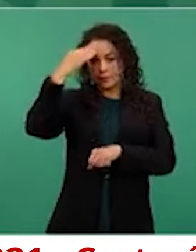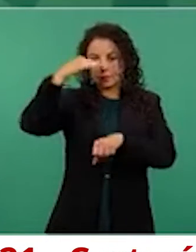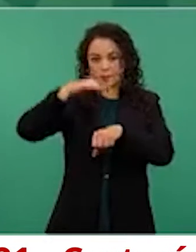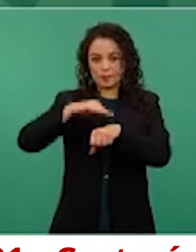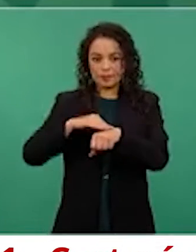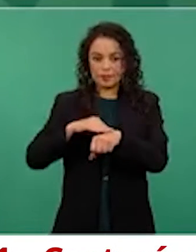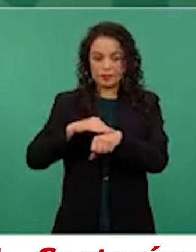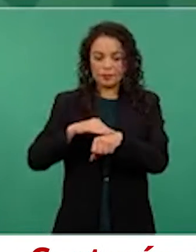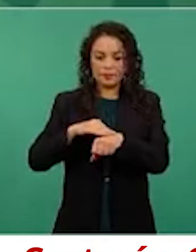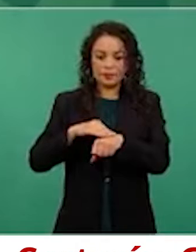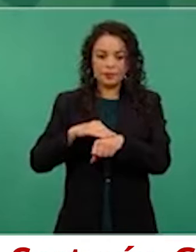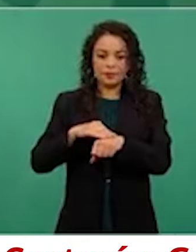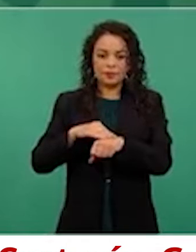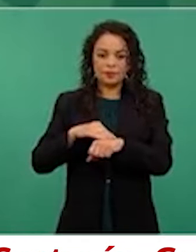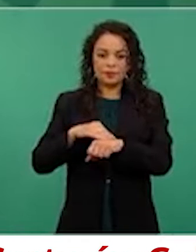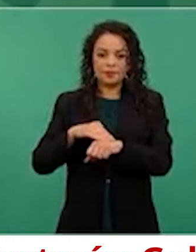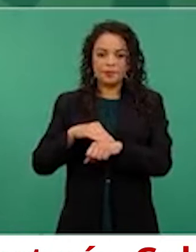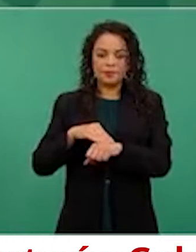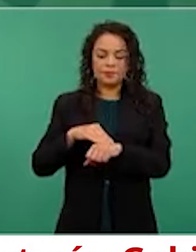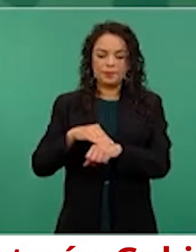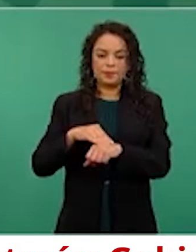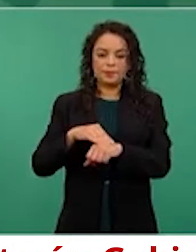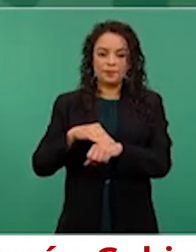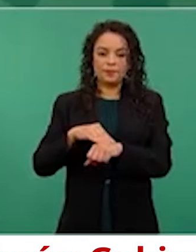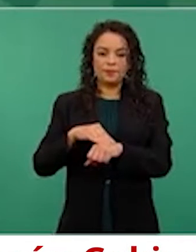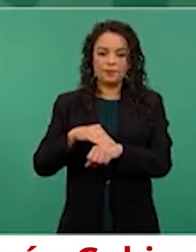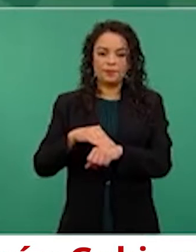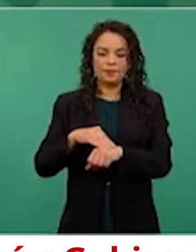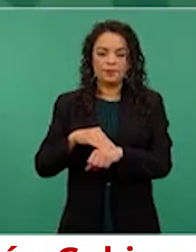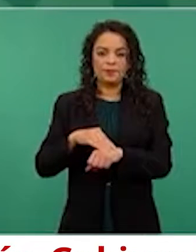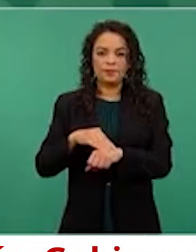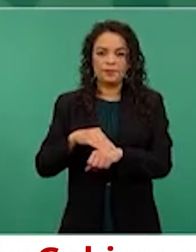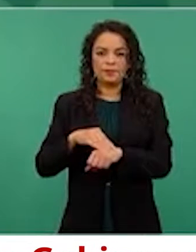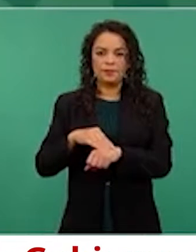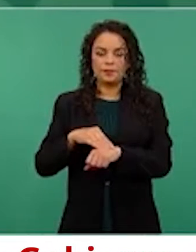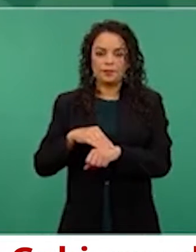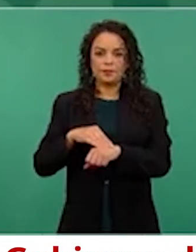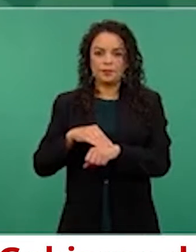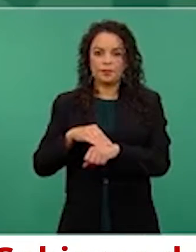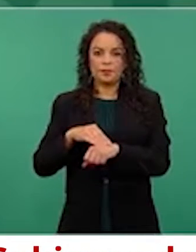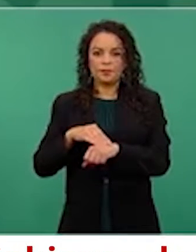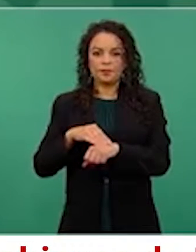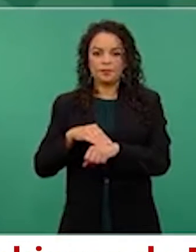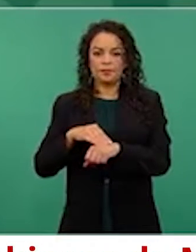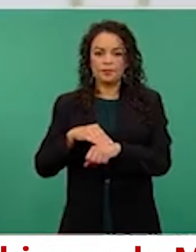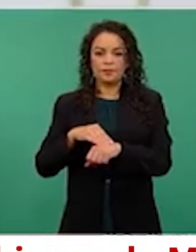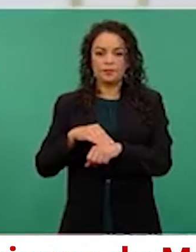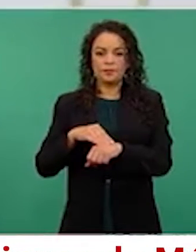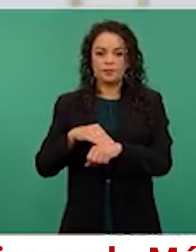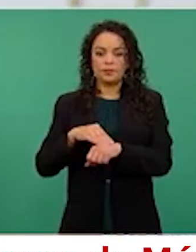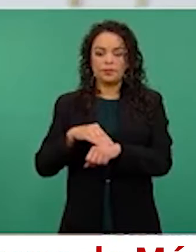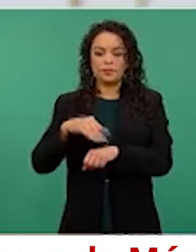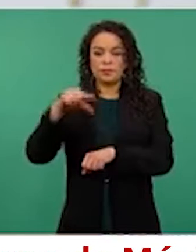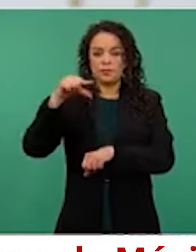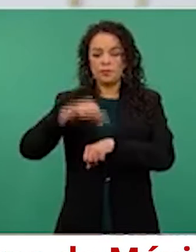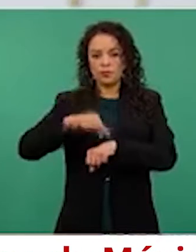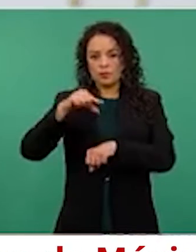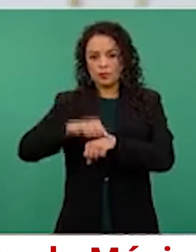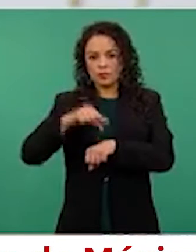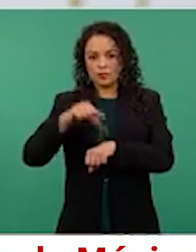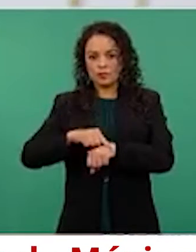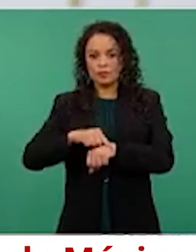vamos a hacer un reconocimiento a médicas y